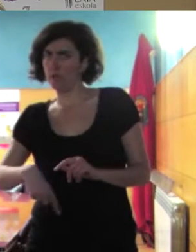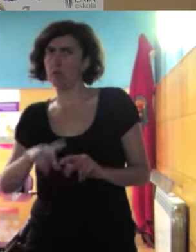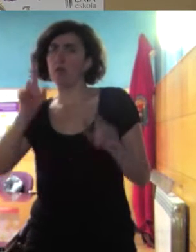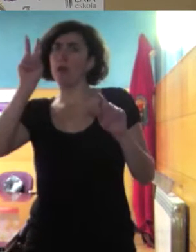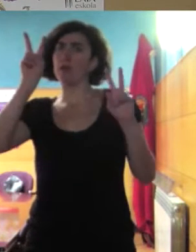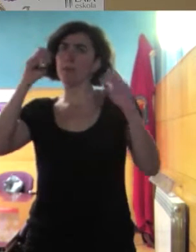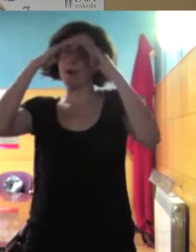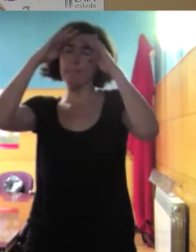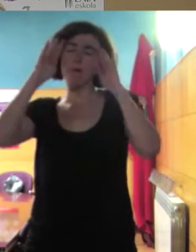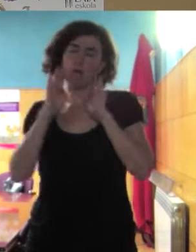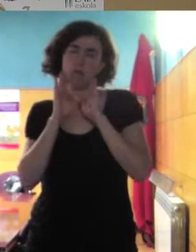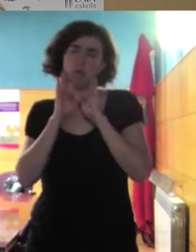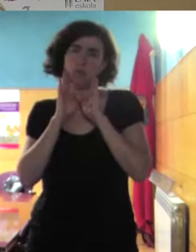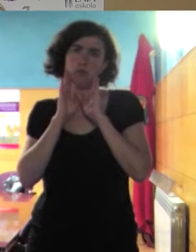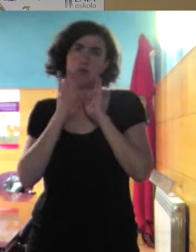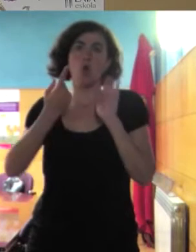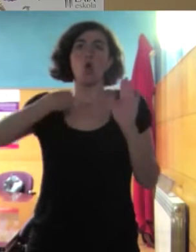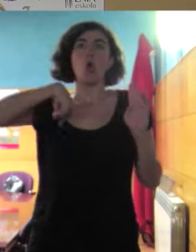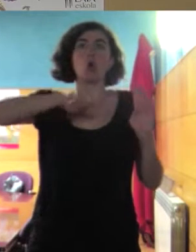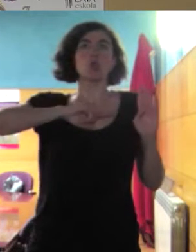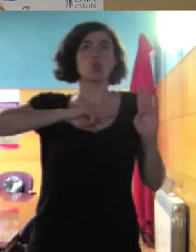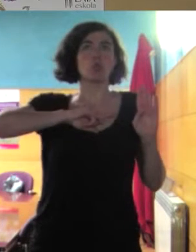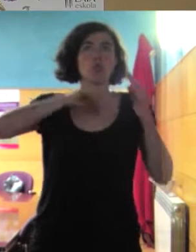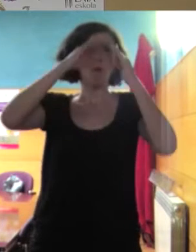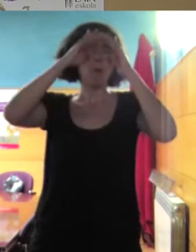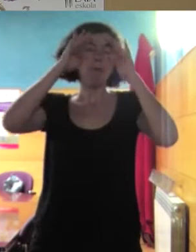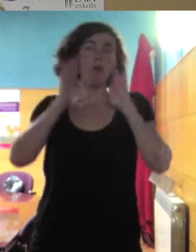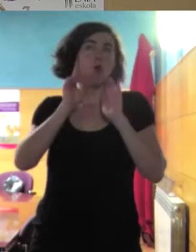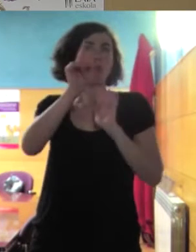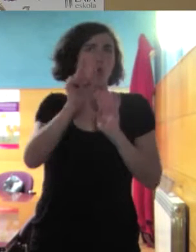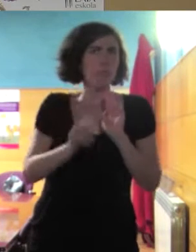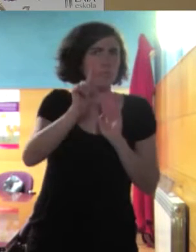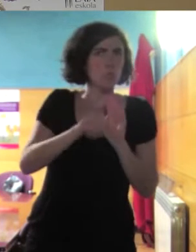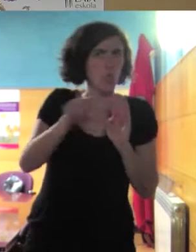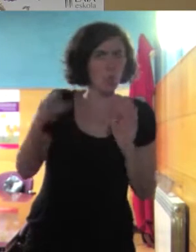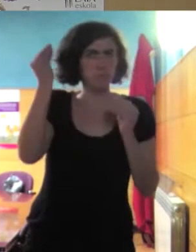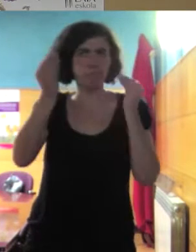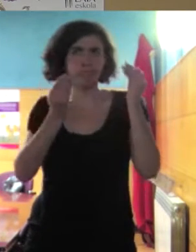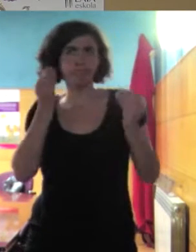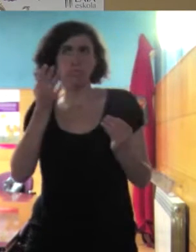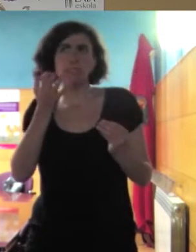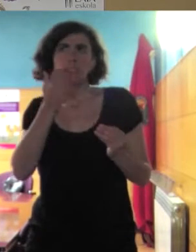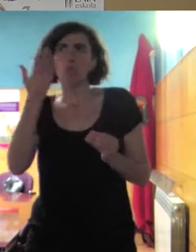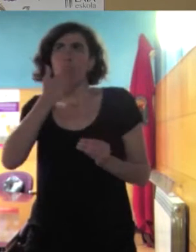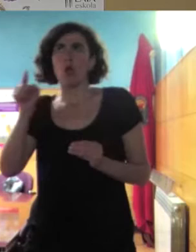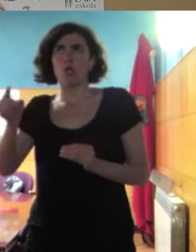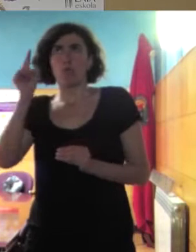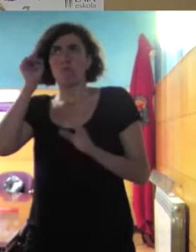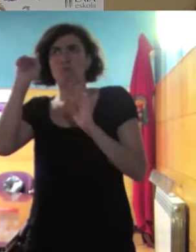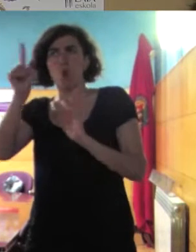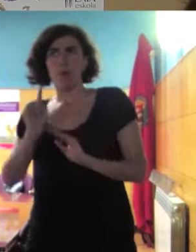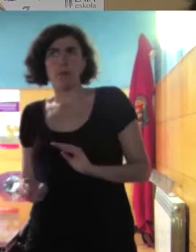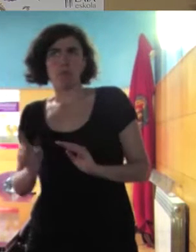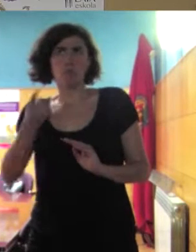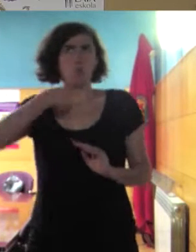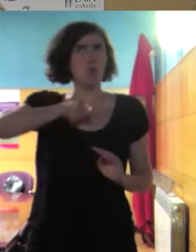algunas pensaron tendremos que prohibirlo nosotras también porque claro si lo prohíben en esta escuela pues tendremos